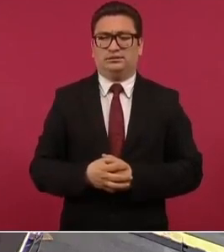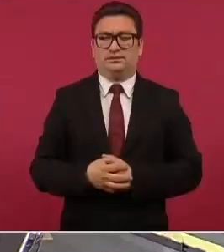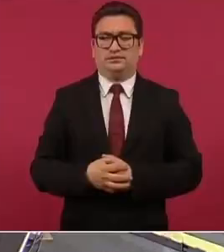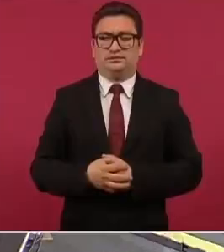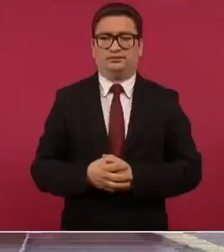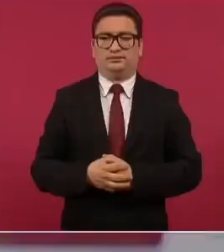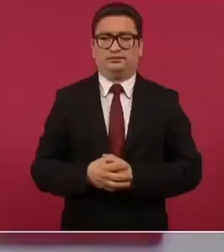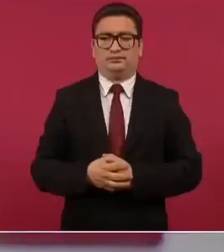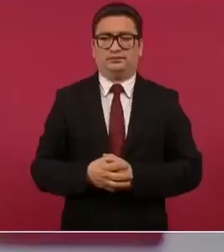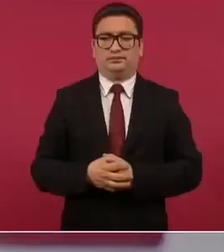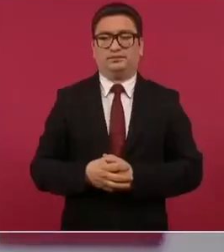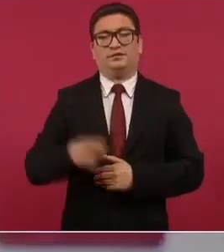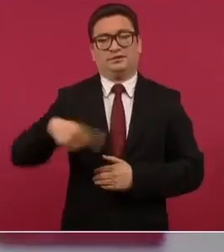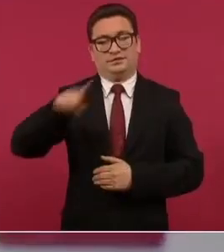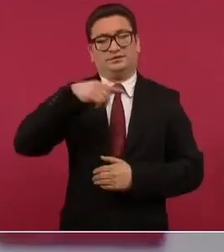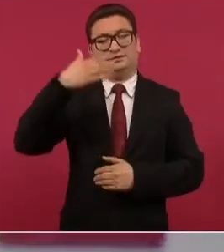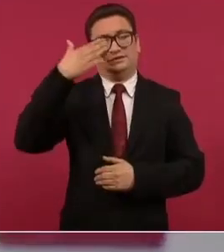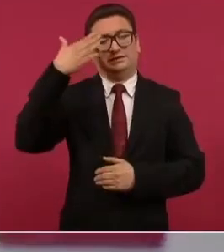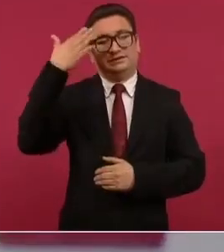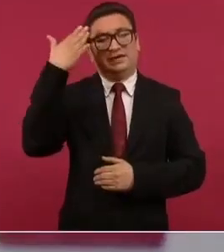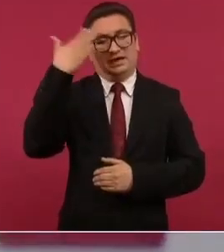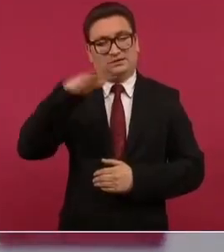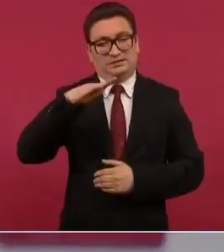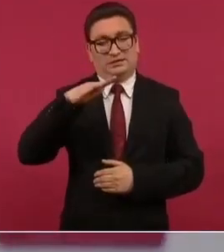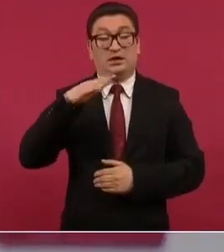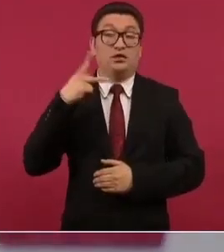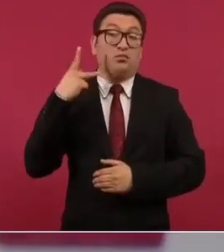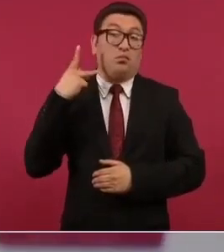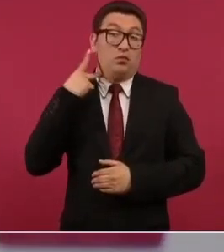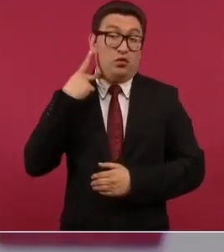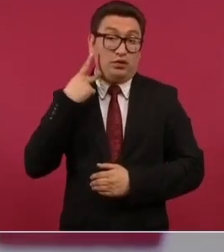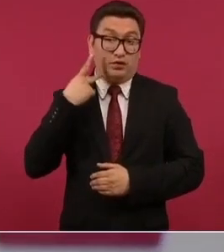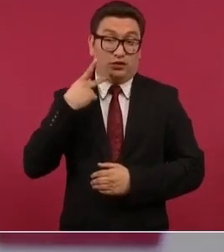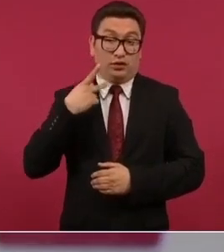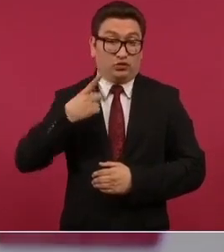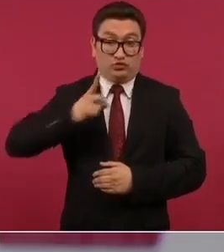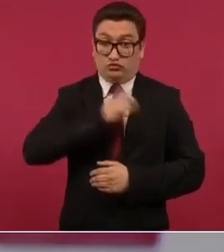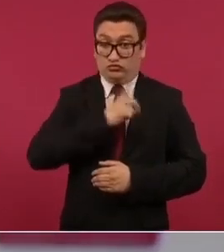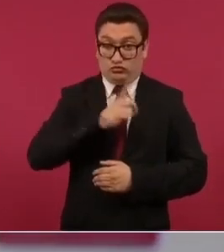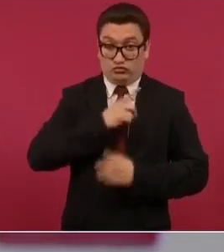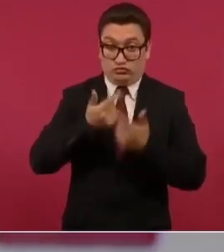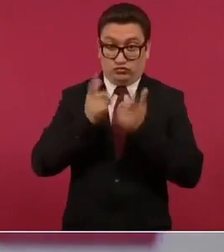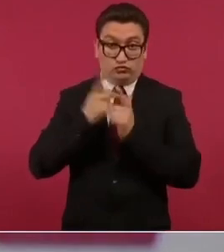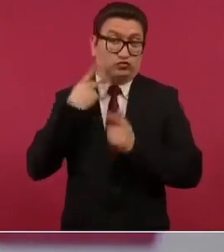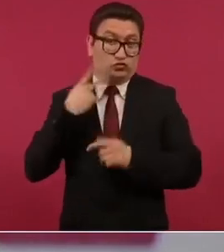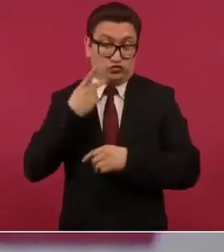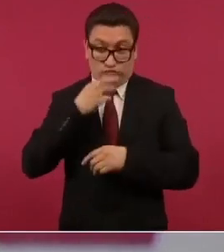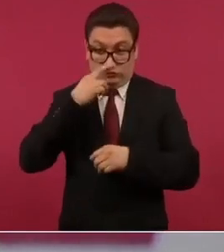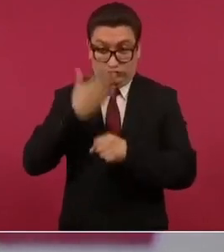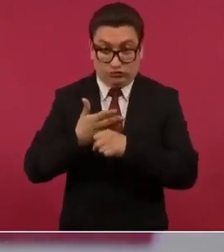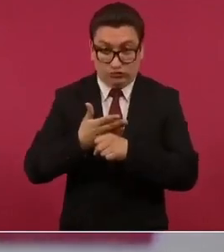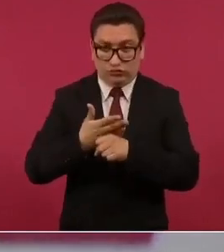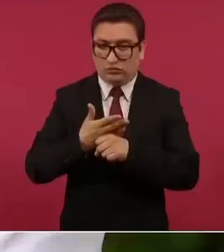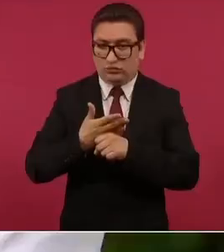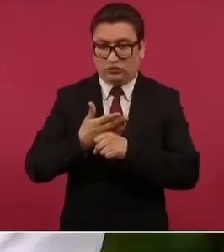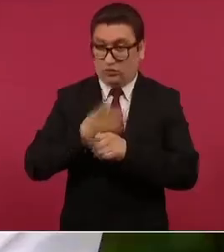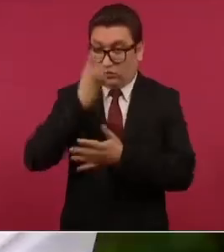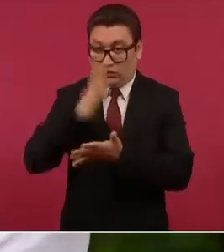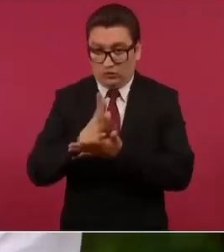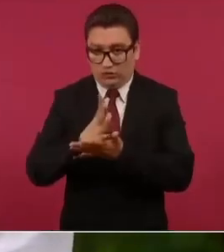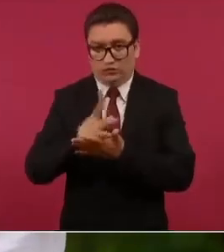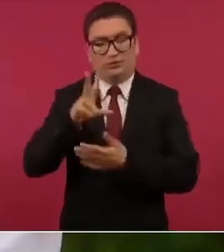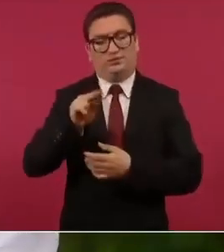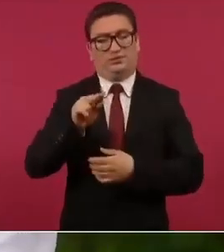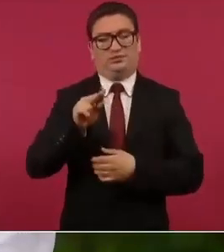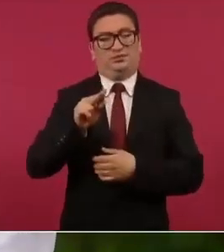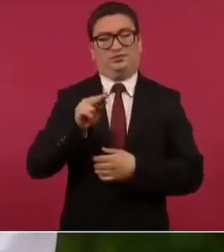ya saben que la política no es asunto de los políticos o no es asunto solo de los políticos es